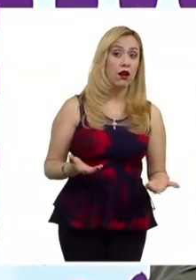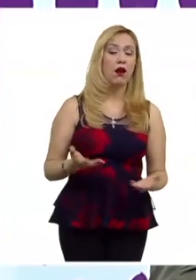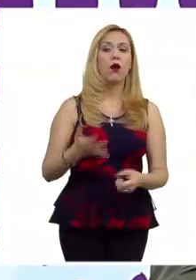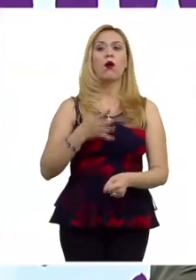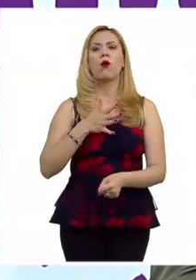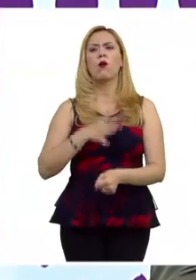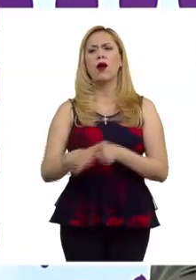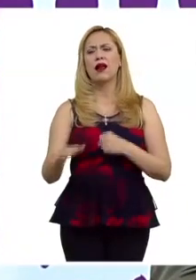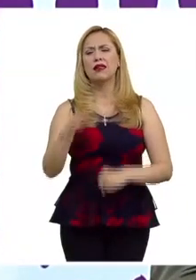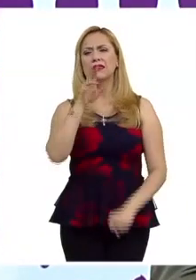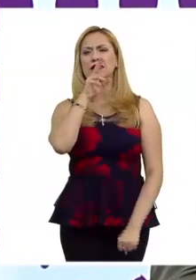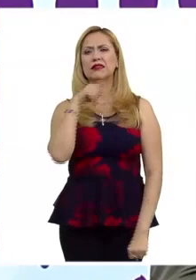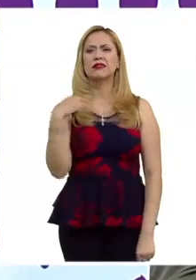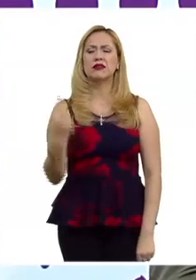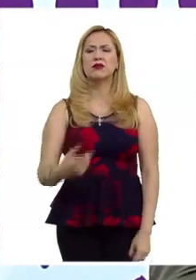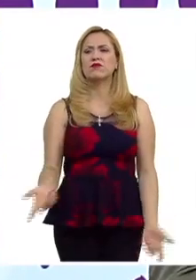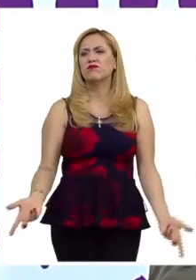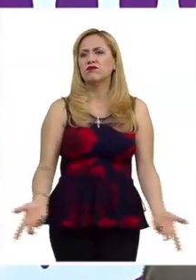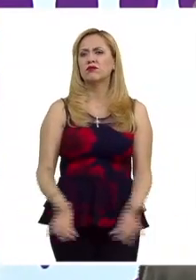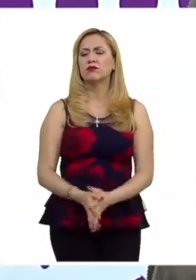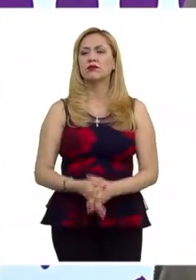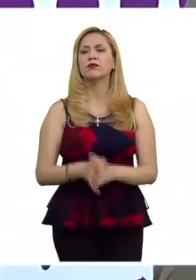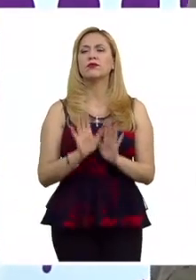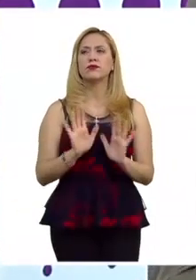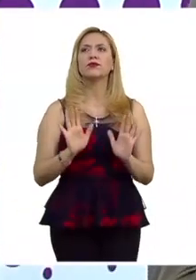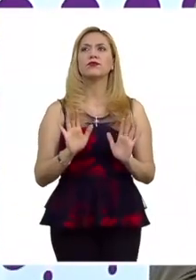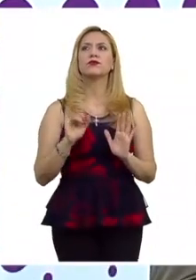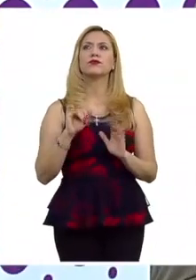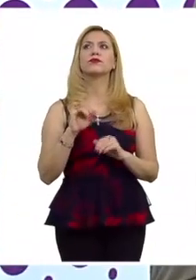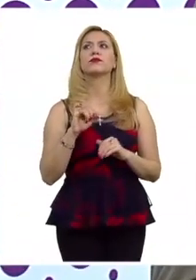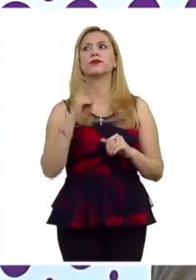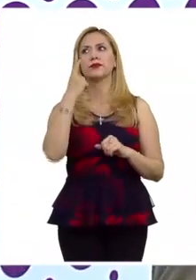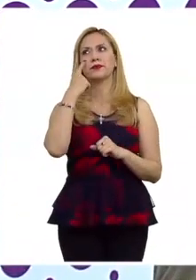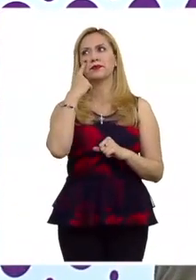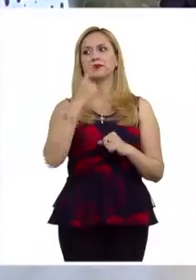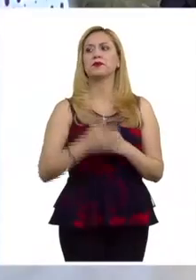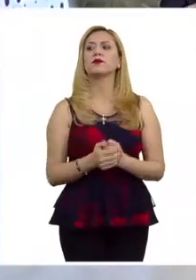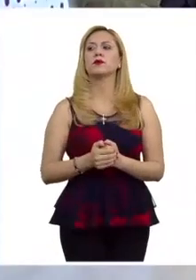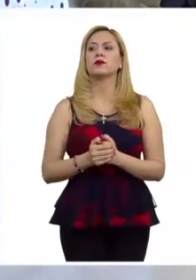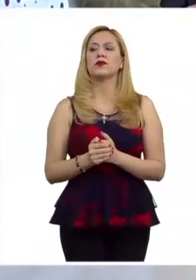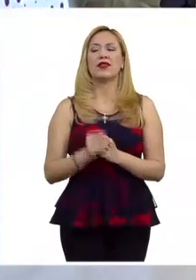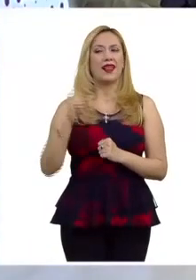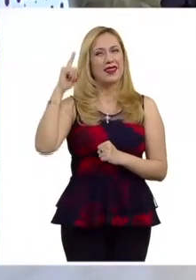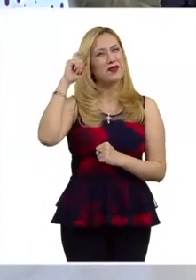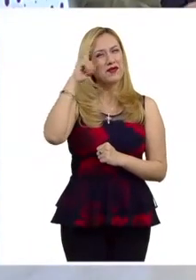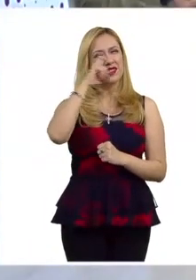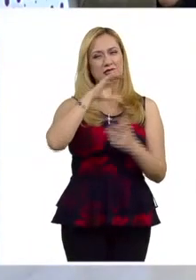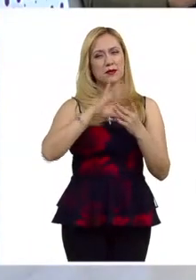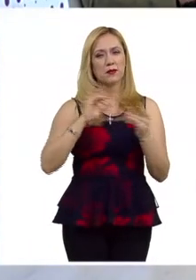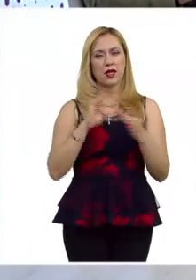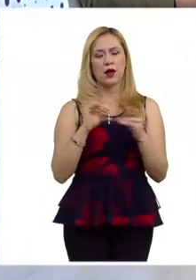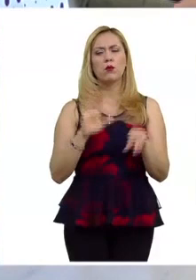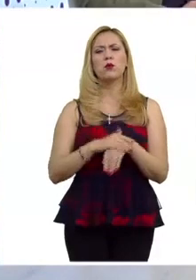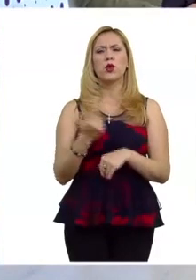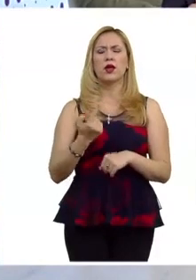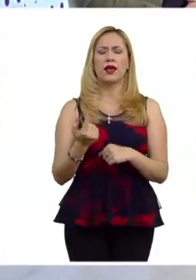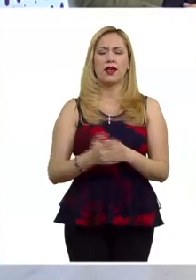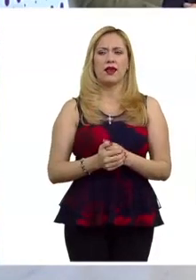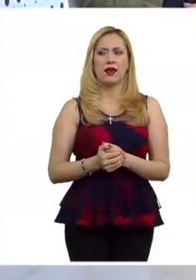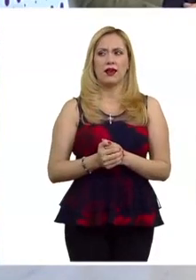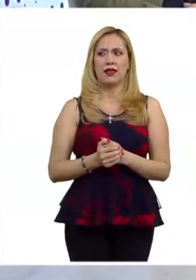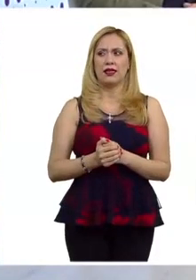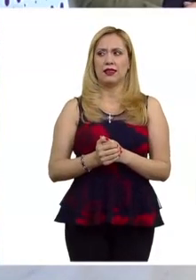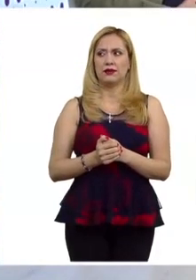es la preocupación de este tema? Bueno, el discurso de odio es un concepto muy complejo, Roberto, y creo que